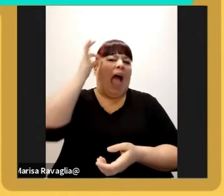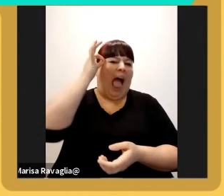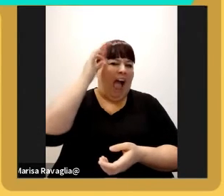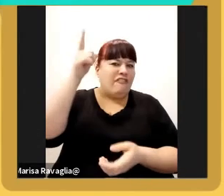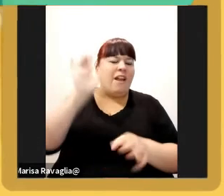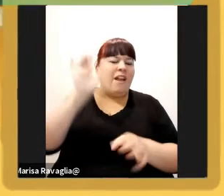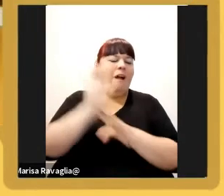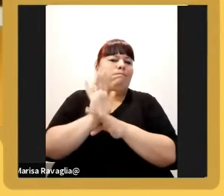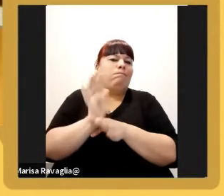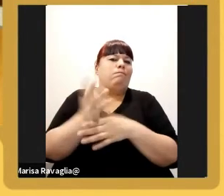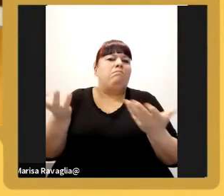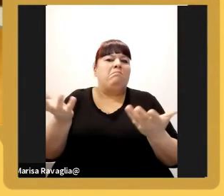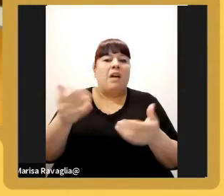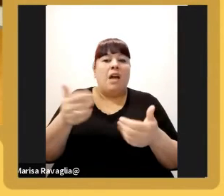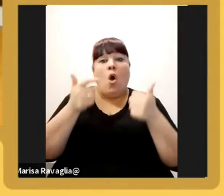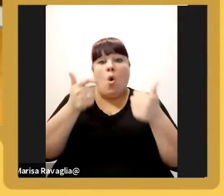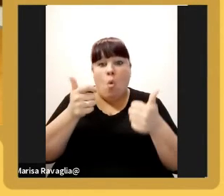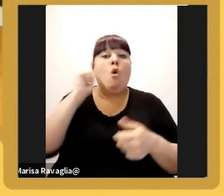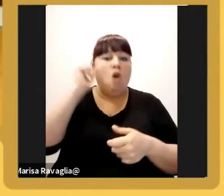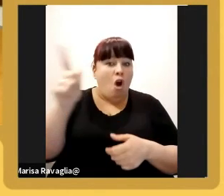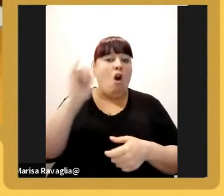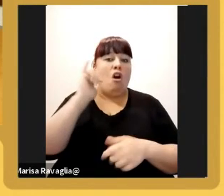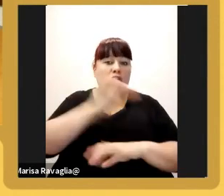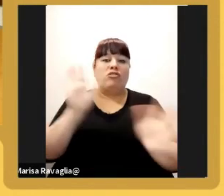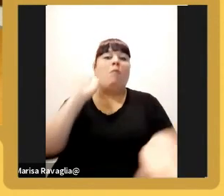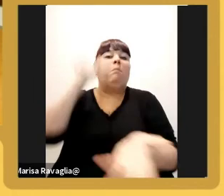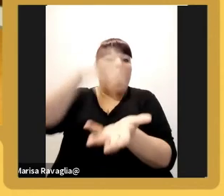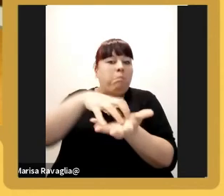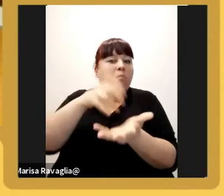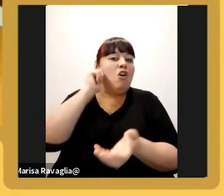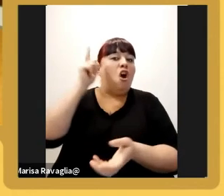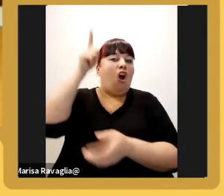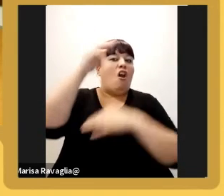bueno felizmente lo estamos lo estamos logrando